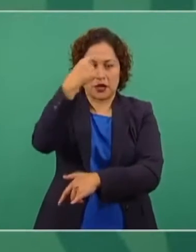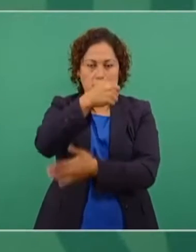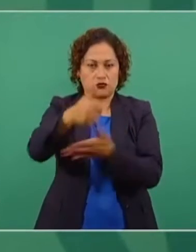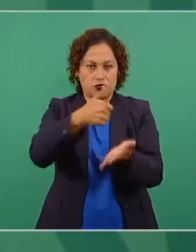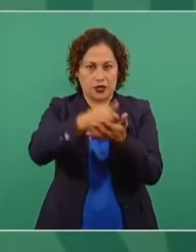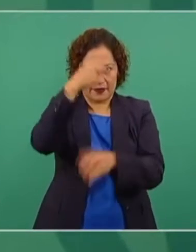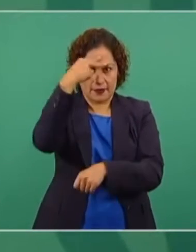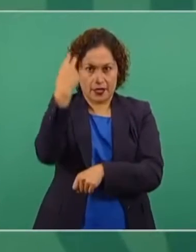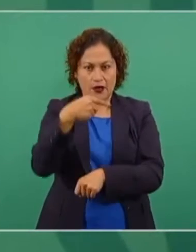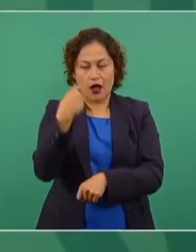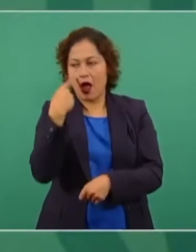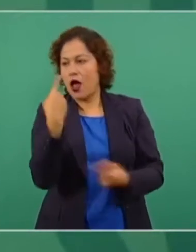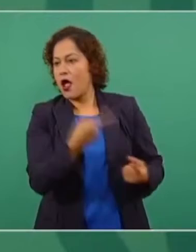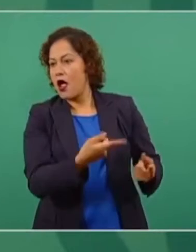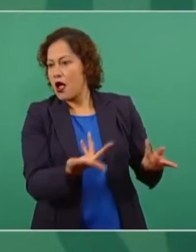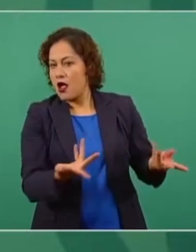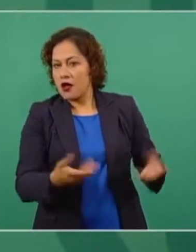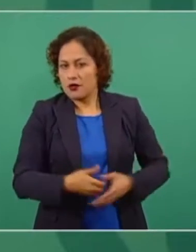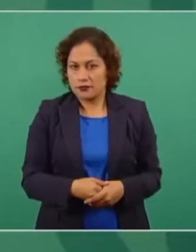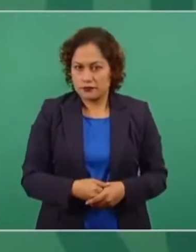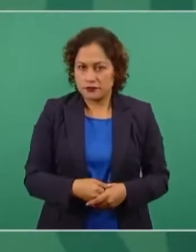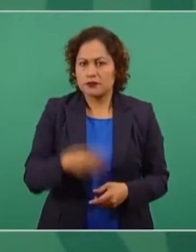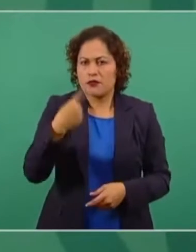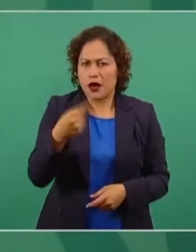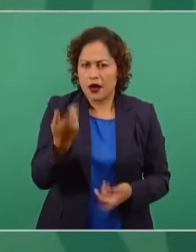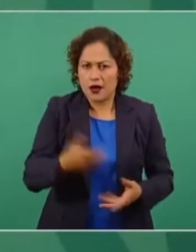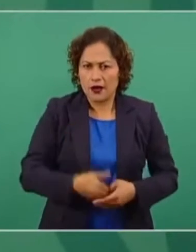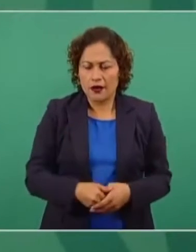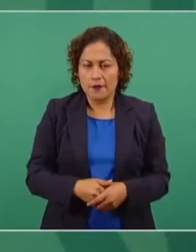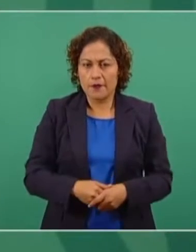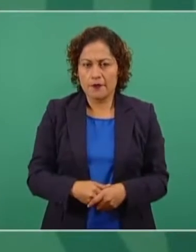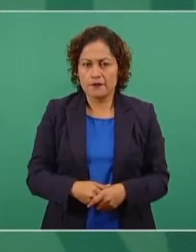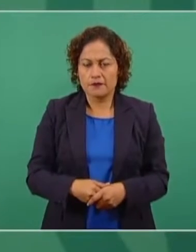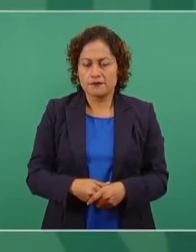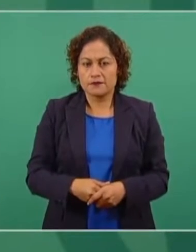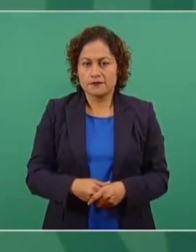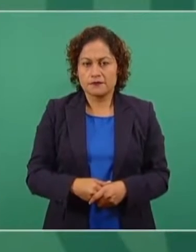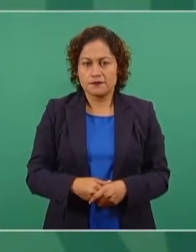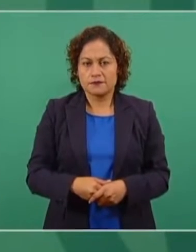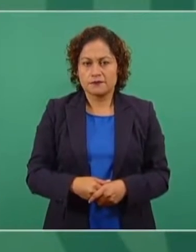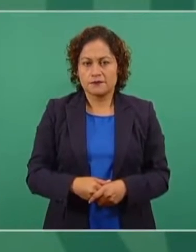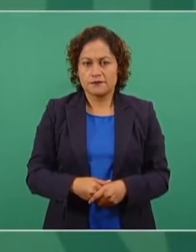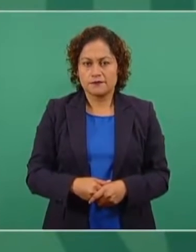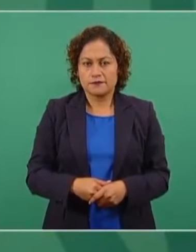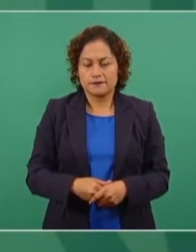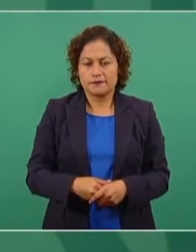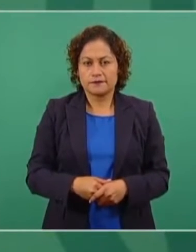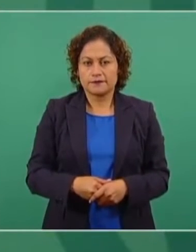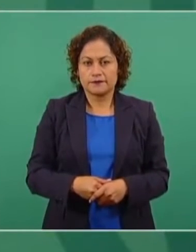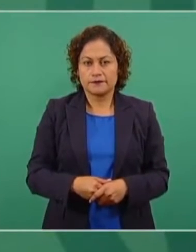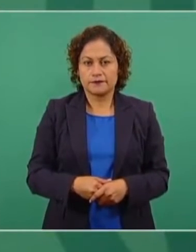para justificar